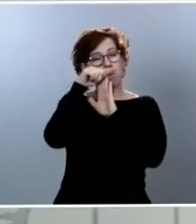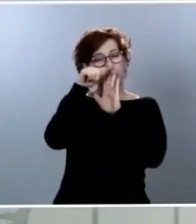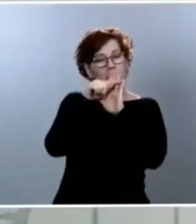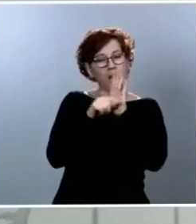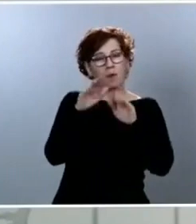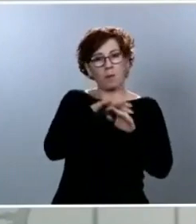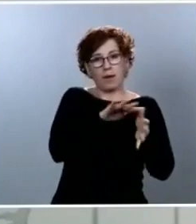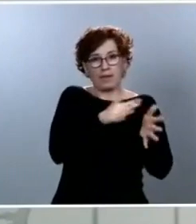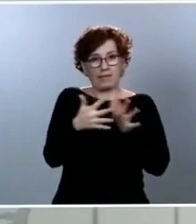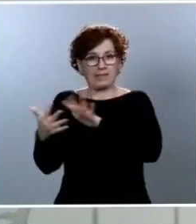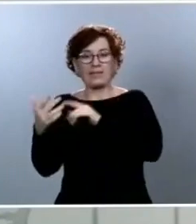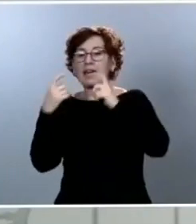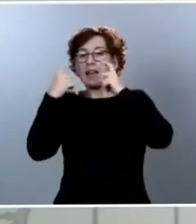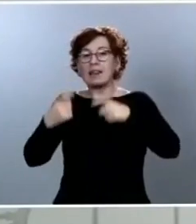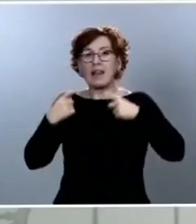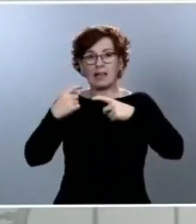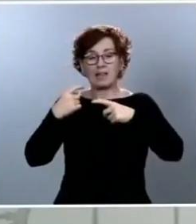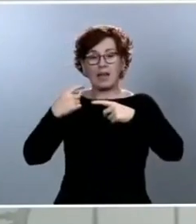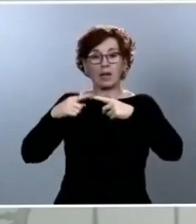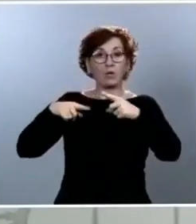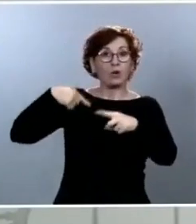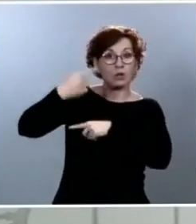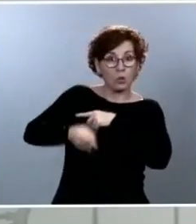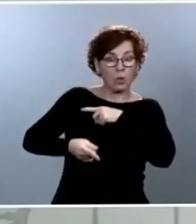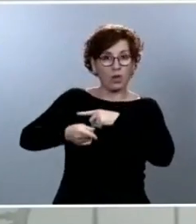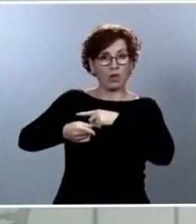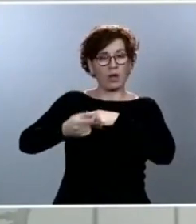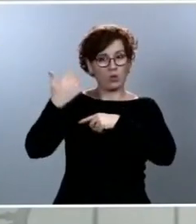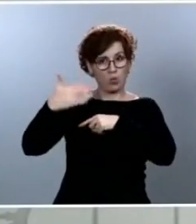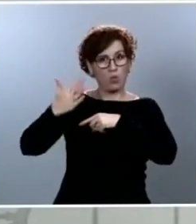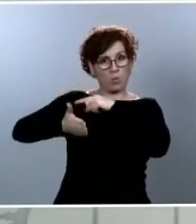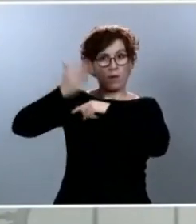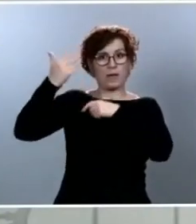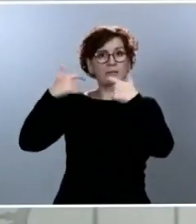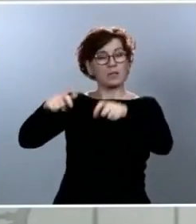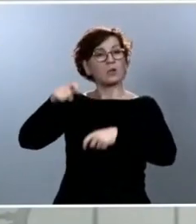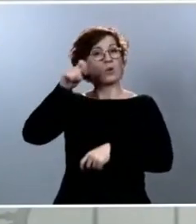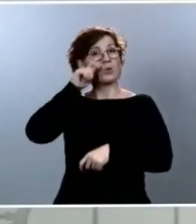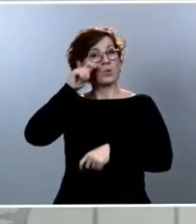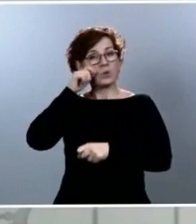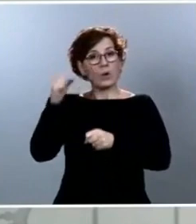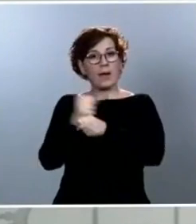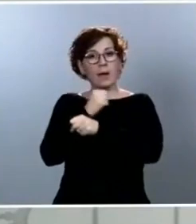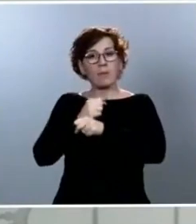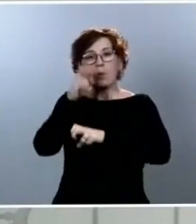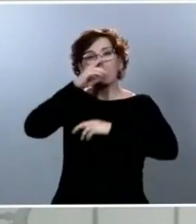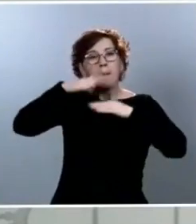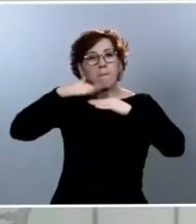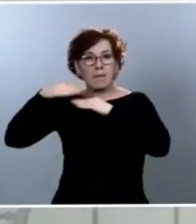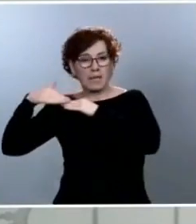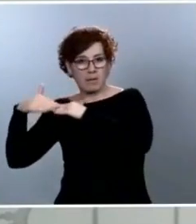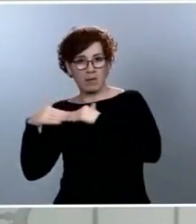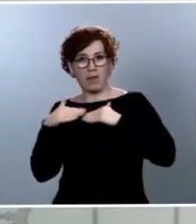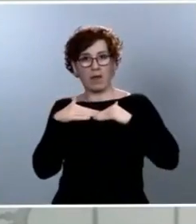las consecuencias tan dramáticas que tiene para el sector turístico y para el empleo esta crisis. Y lo vamos a seguir haciendo.